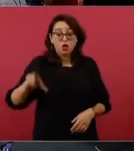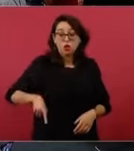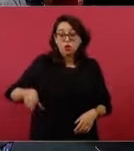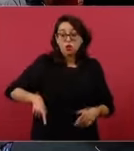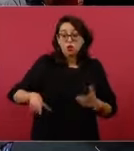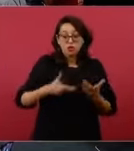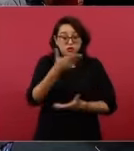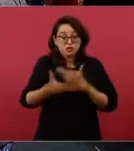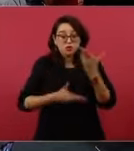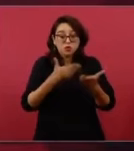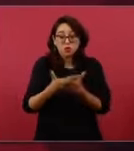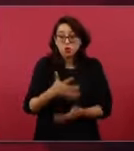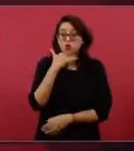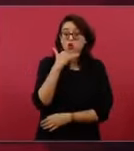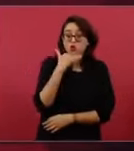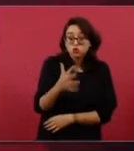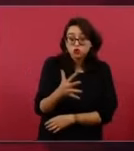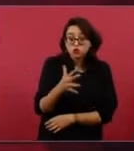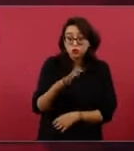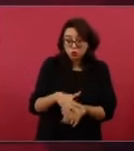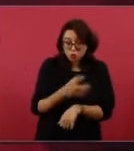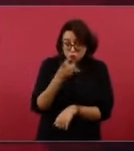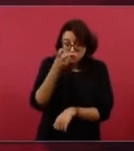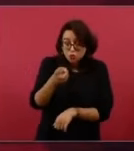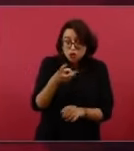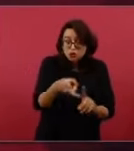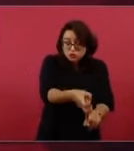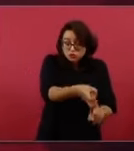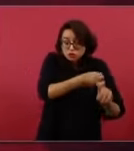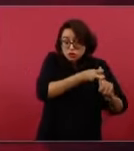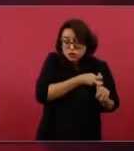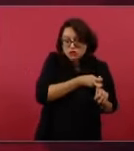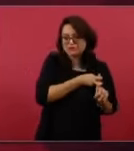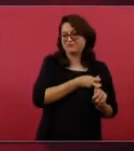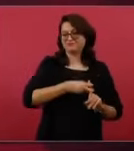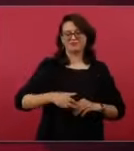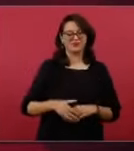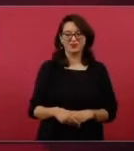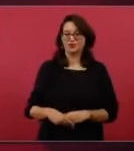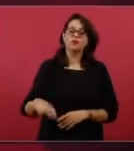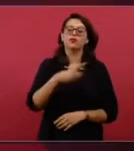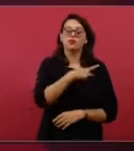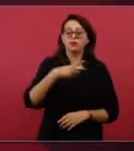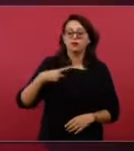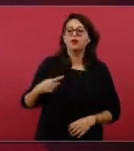Y eso mismo también lo va a hacer el gobierno federal.